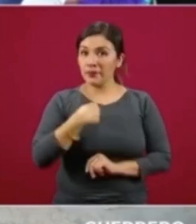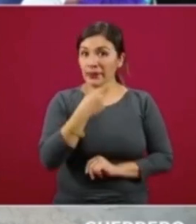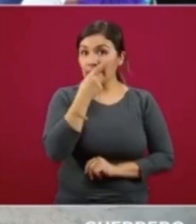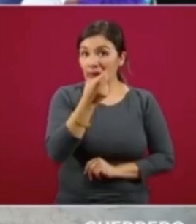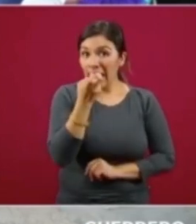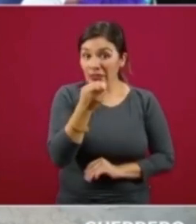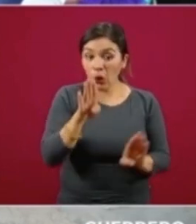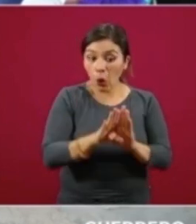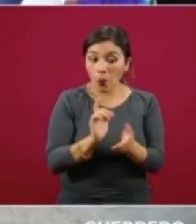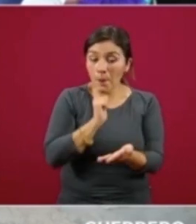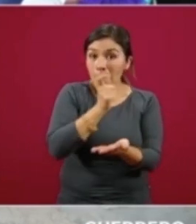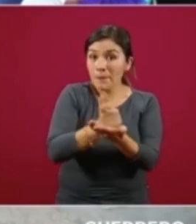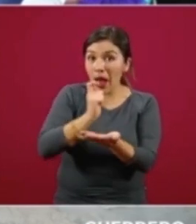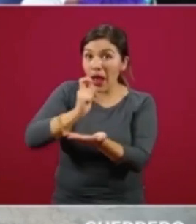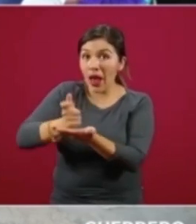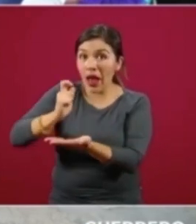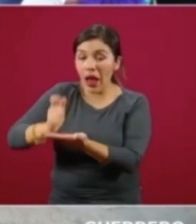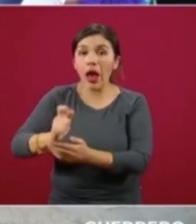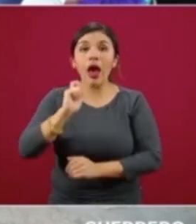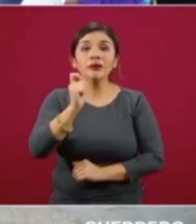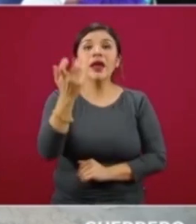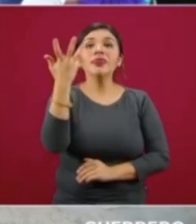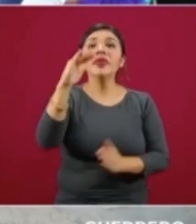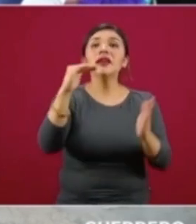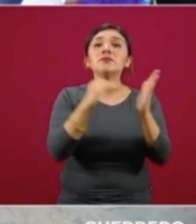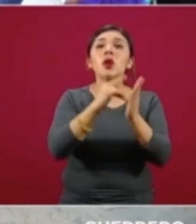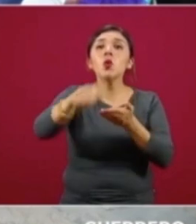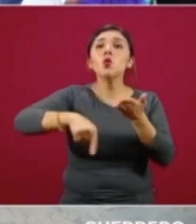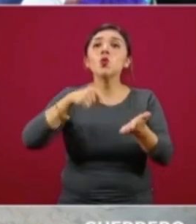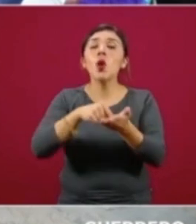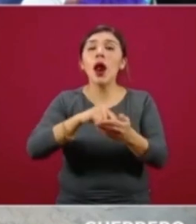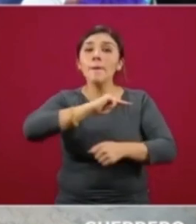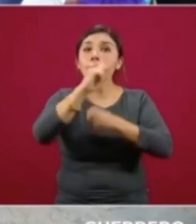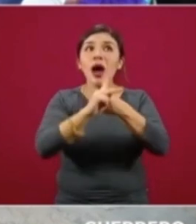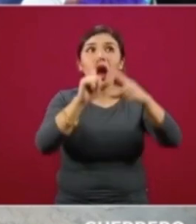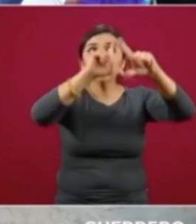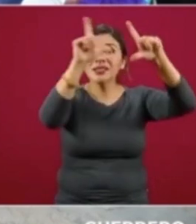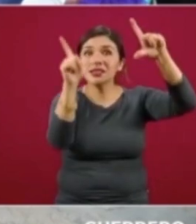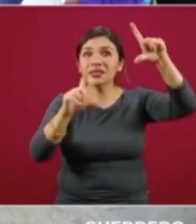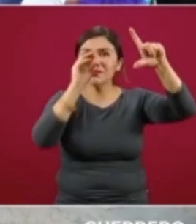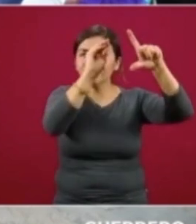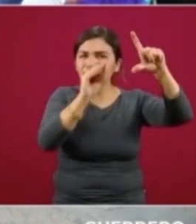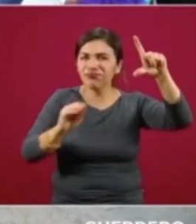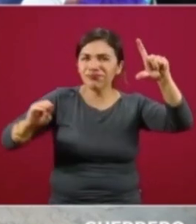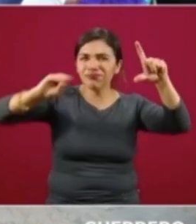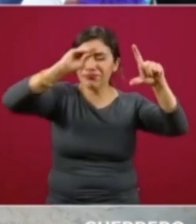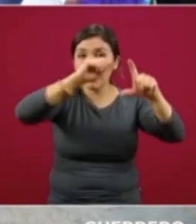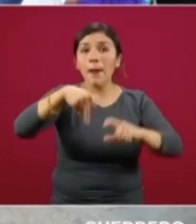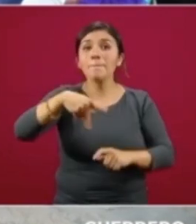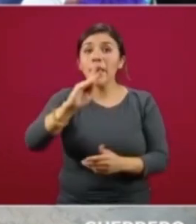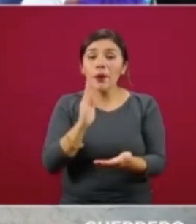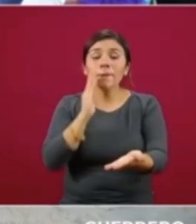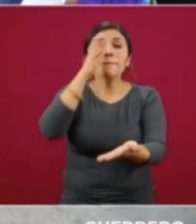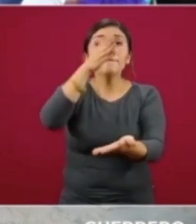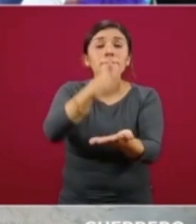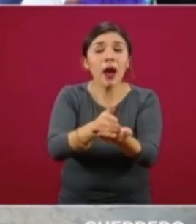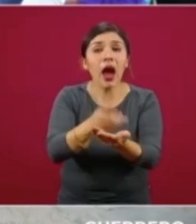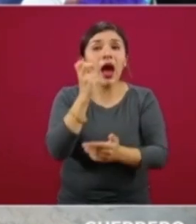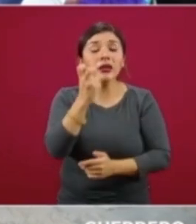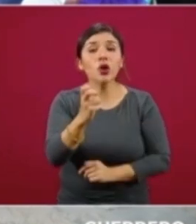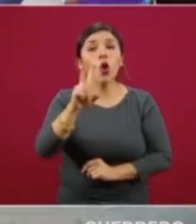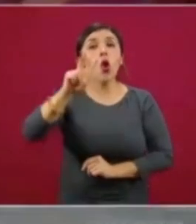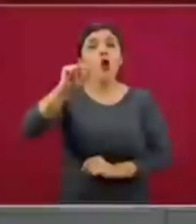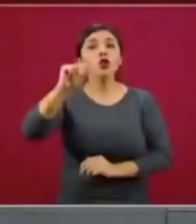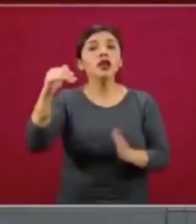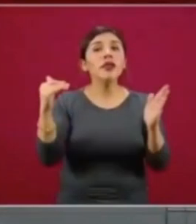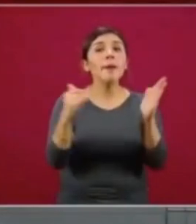operativo de pago se realiza en 10 mil localidades del país, pero van a esos puntos de 80